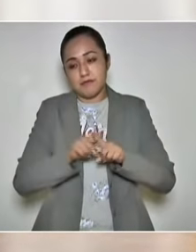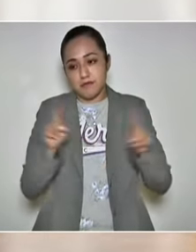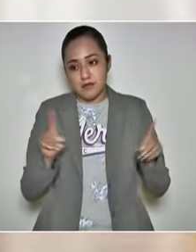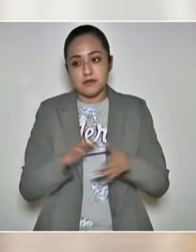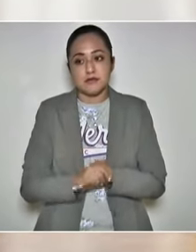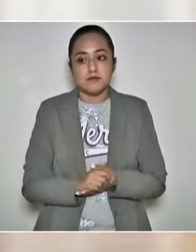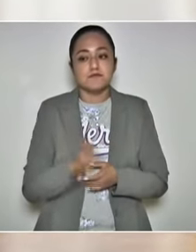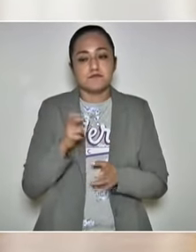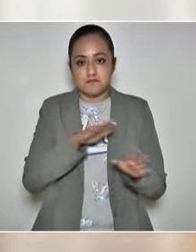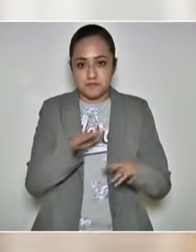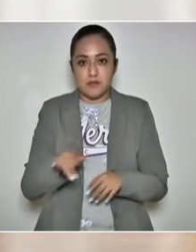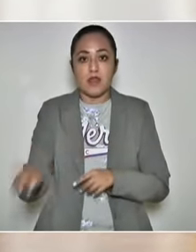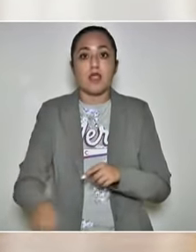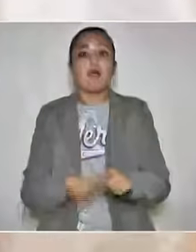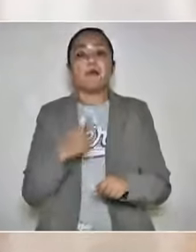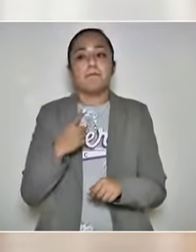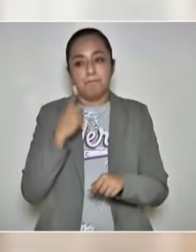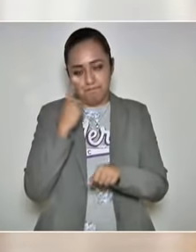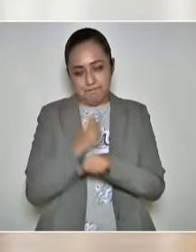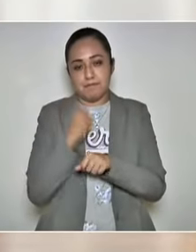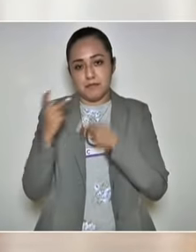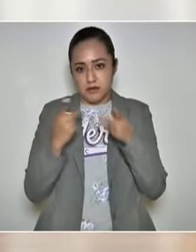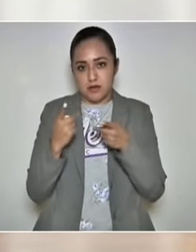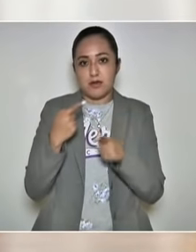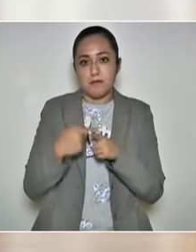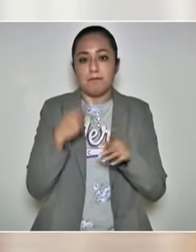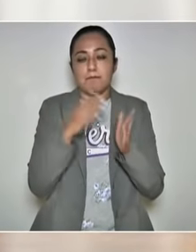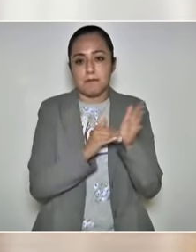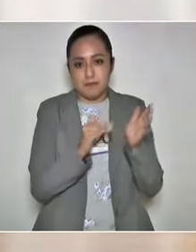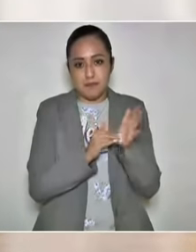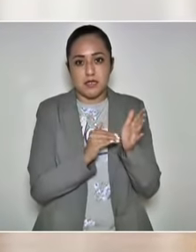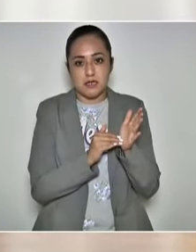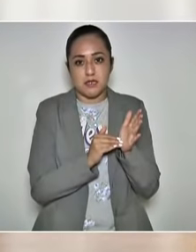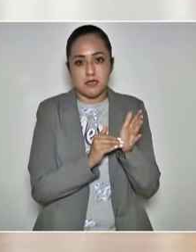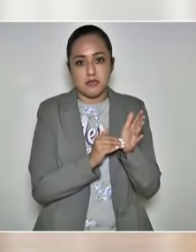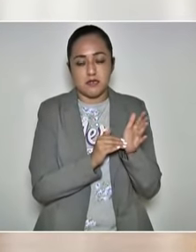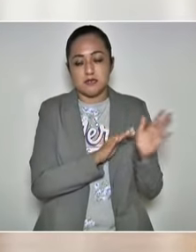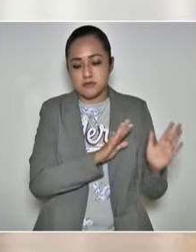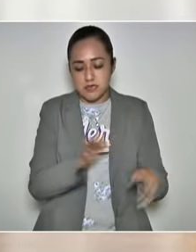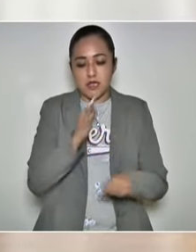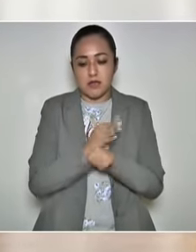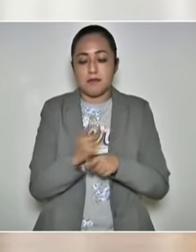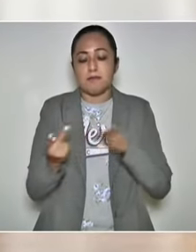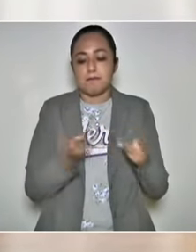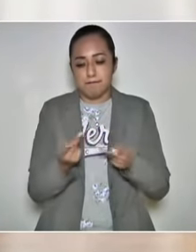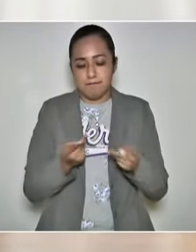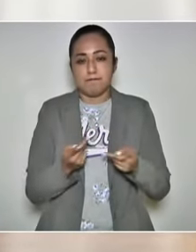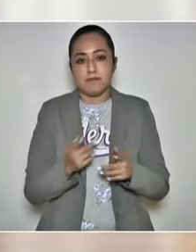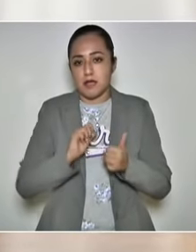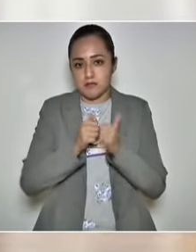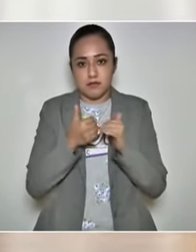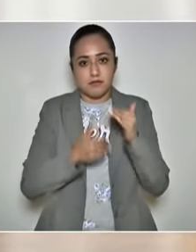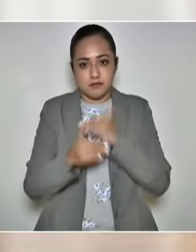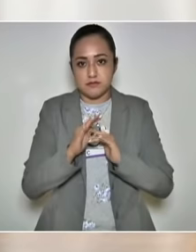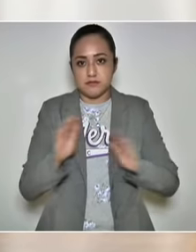Eso es por un lado, y estamos preparando el documento, desde luego. Ya está preparado y muy avanzado.